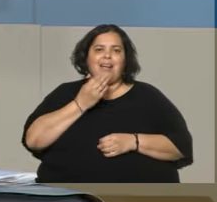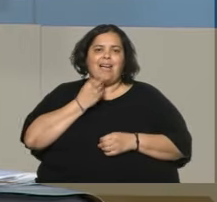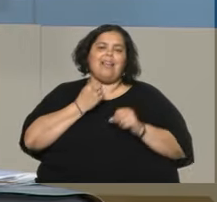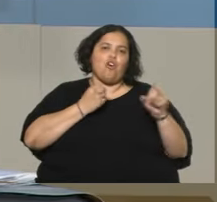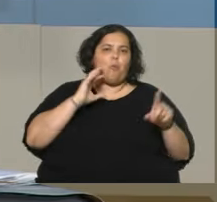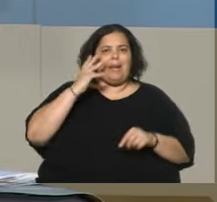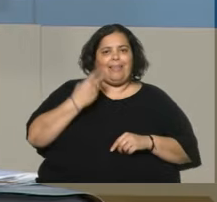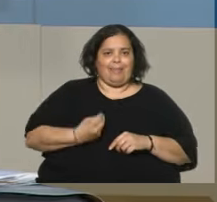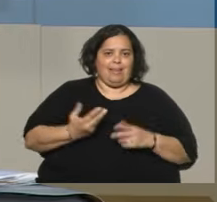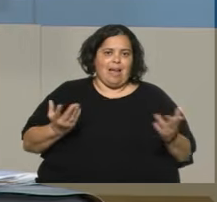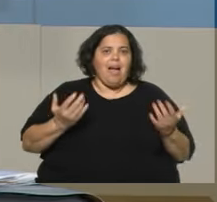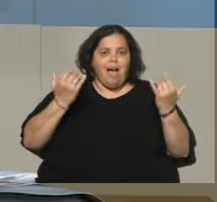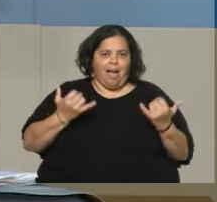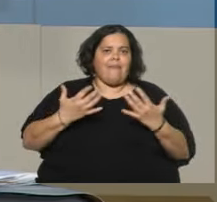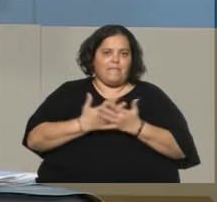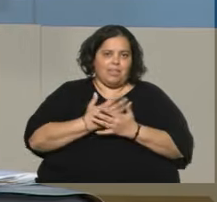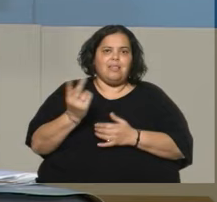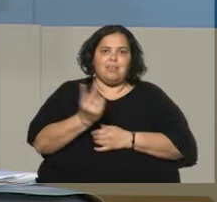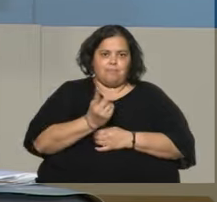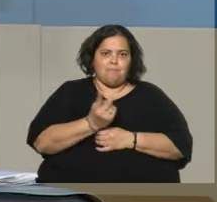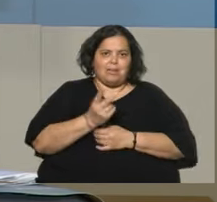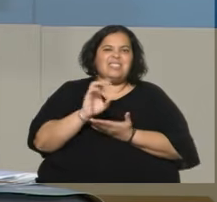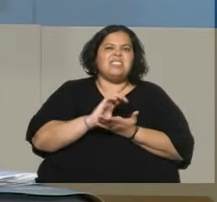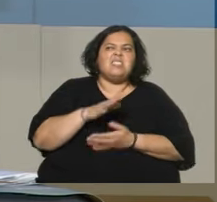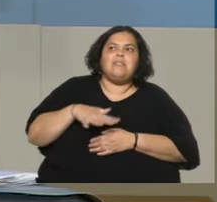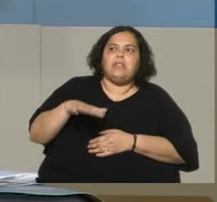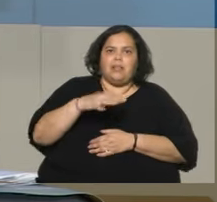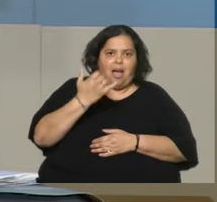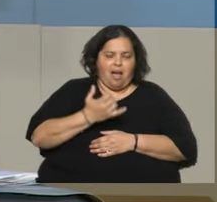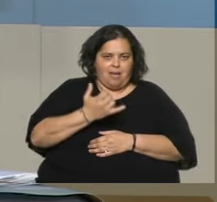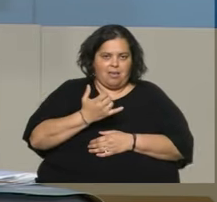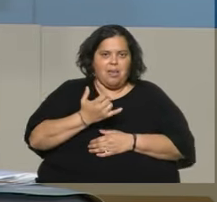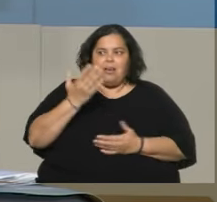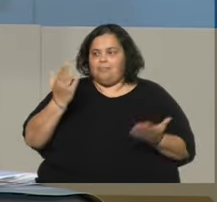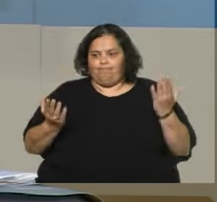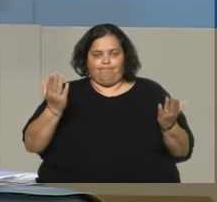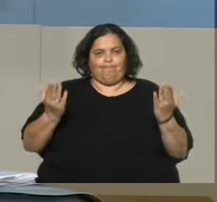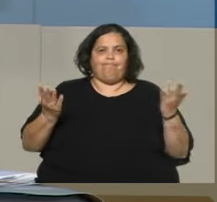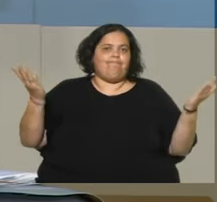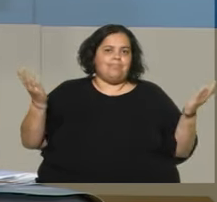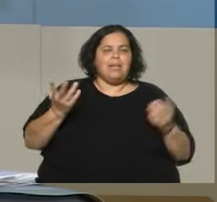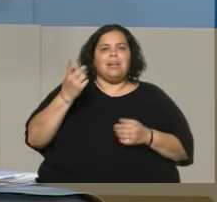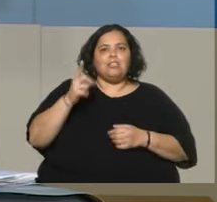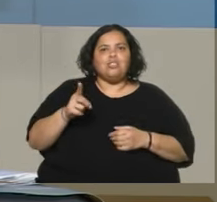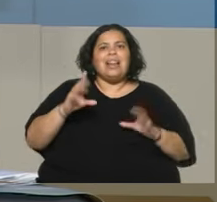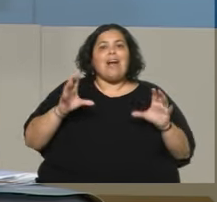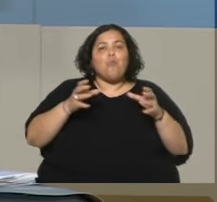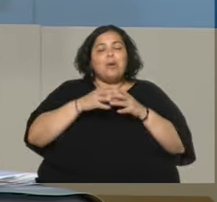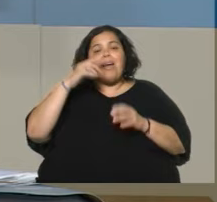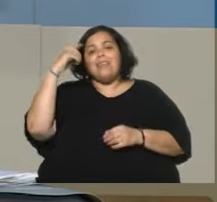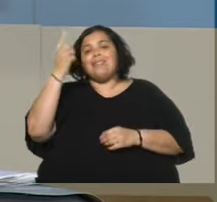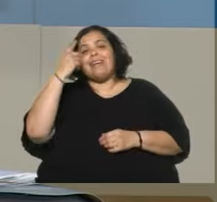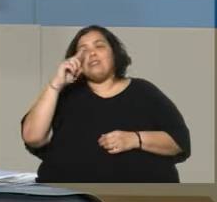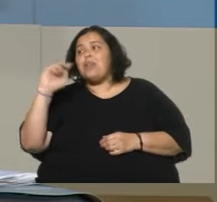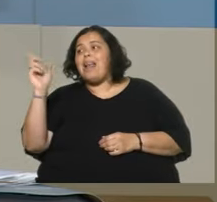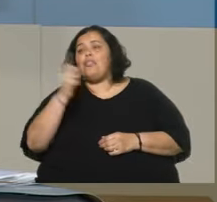el pueblo palestino que tiene víctimas y entonces sopesar a veces esas cosas de un lado y de otro cuando tendríamos que la comunidad internacional toda